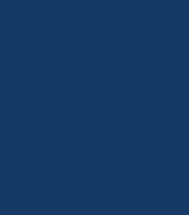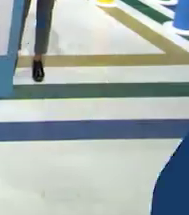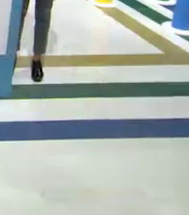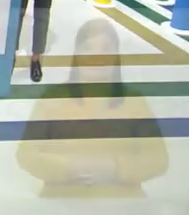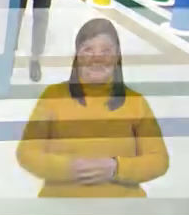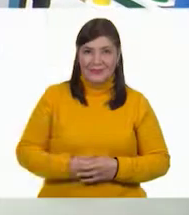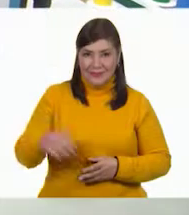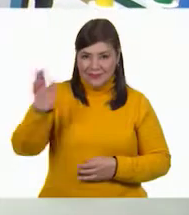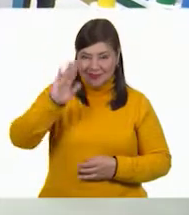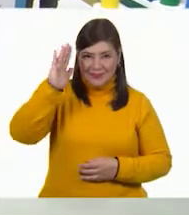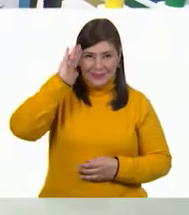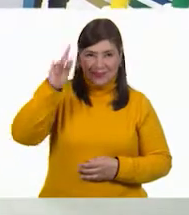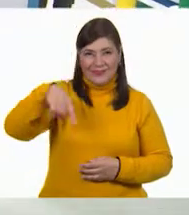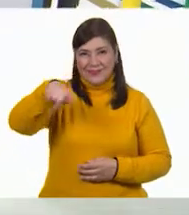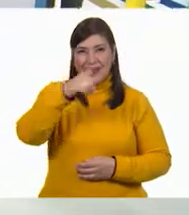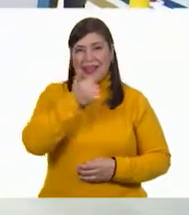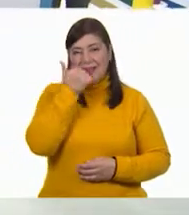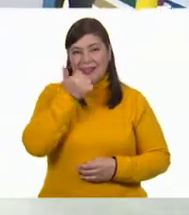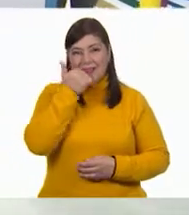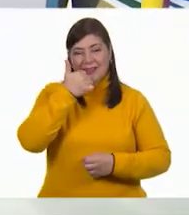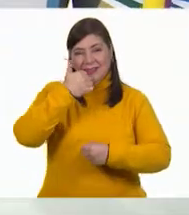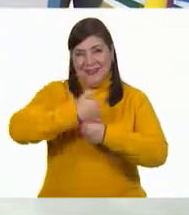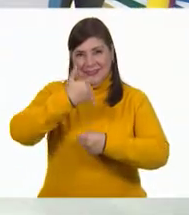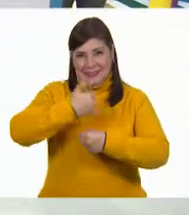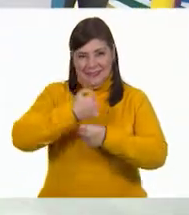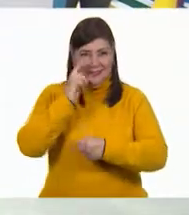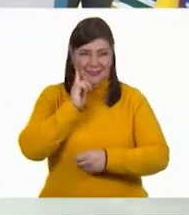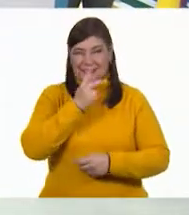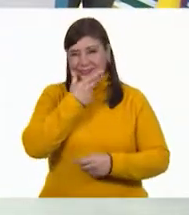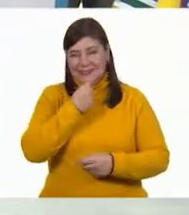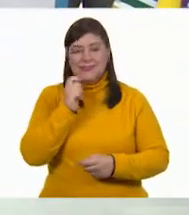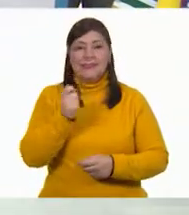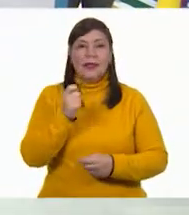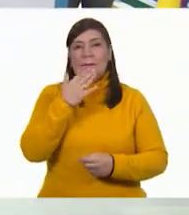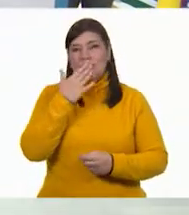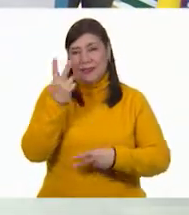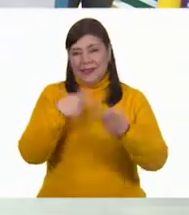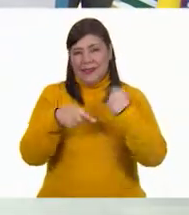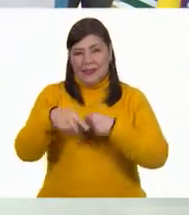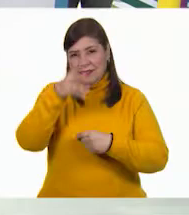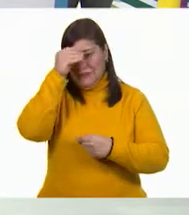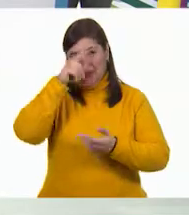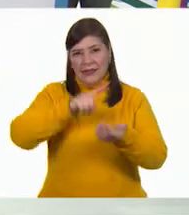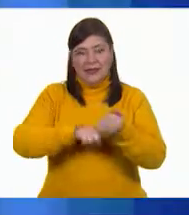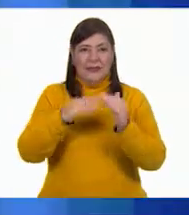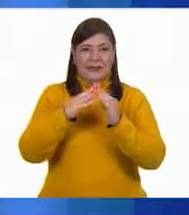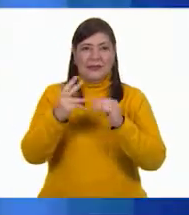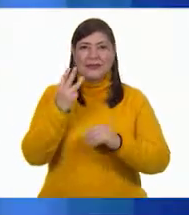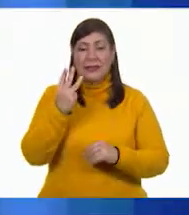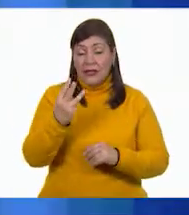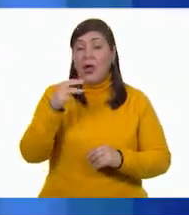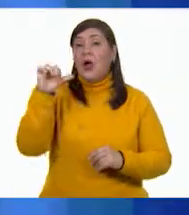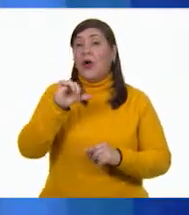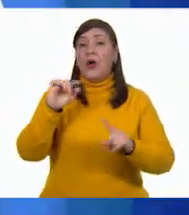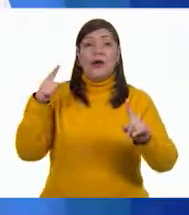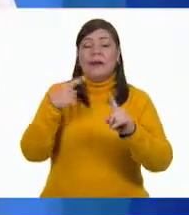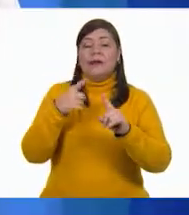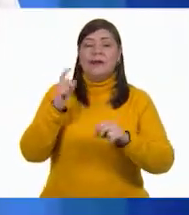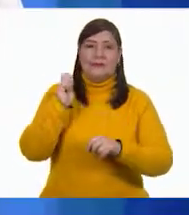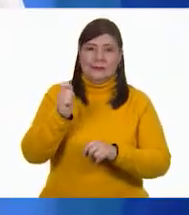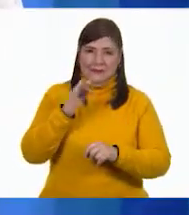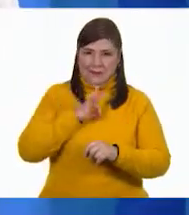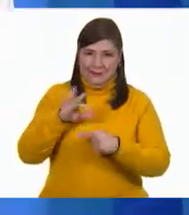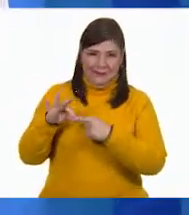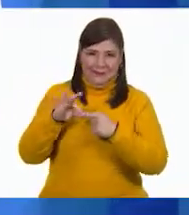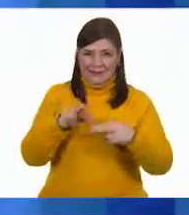Hola, alumnas y alumnos de sexto grado. Les damos la bienvenida nuevamente a Aprende en Casa 3. Y el día de hoy me acompaña el